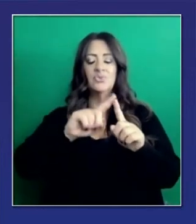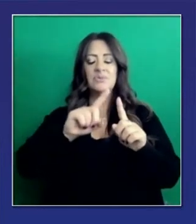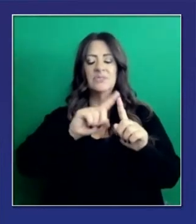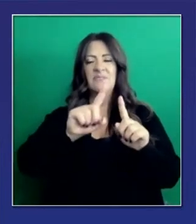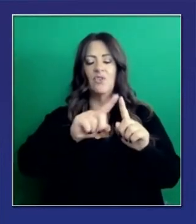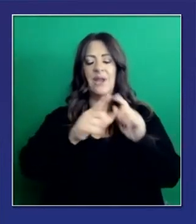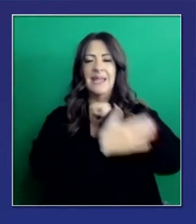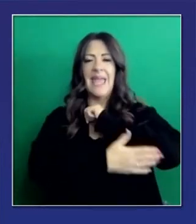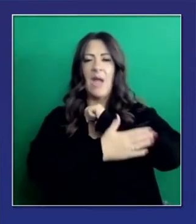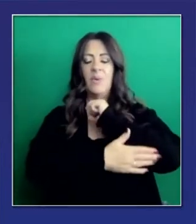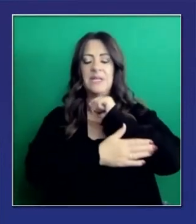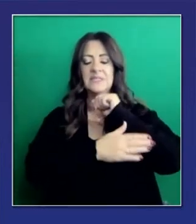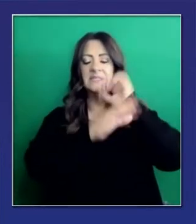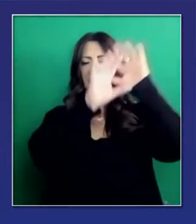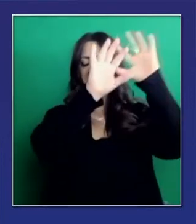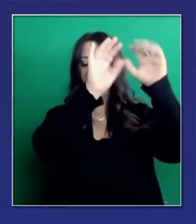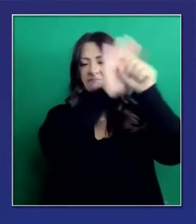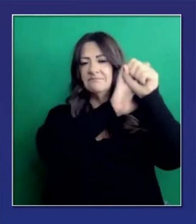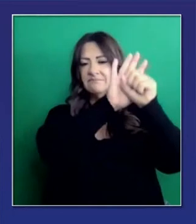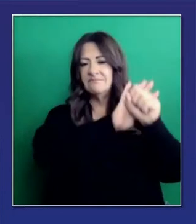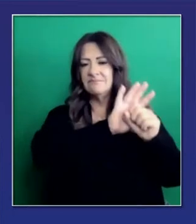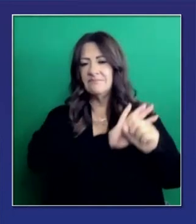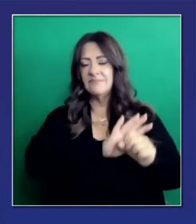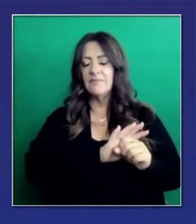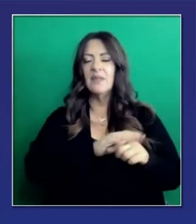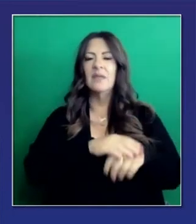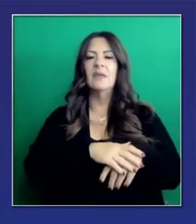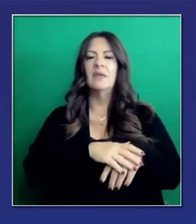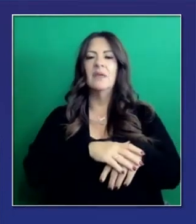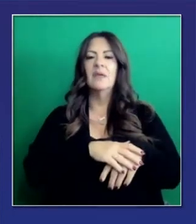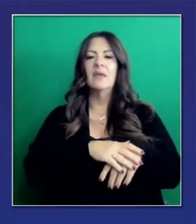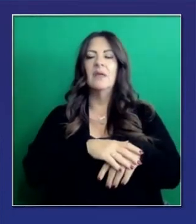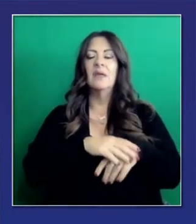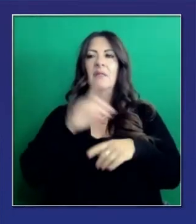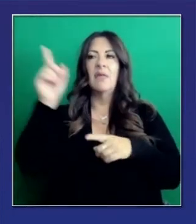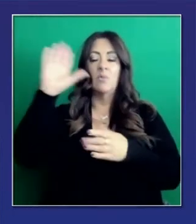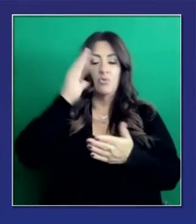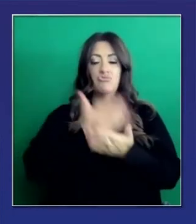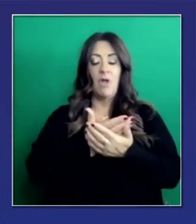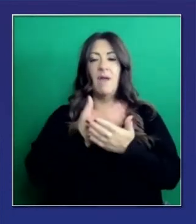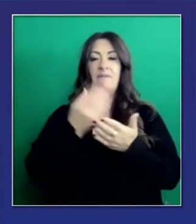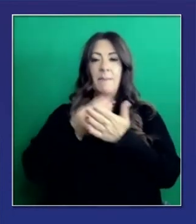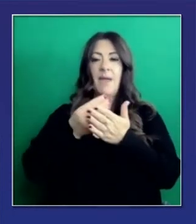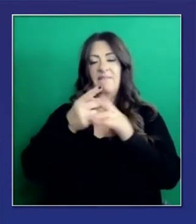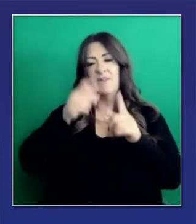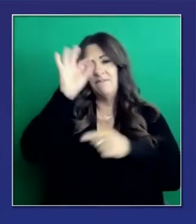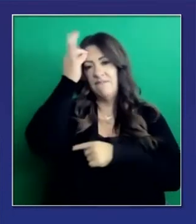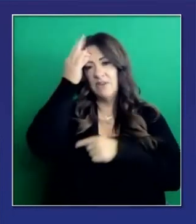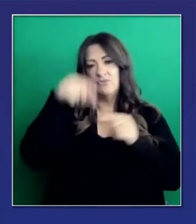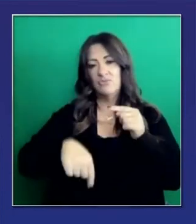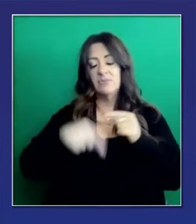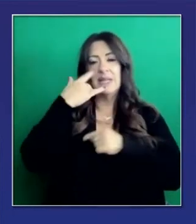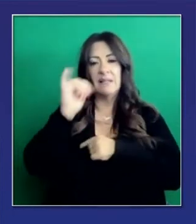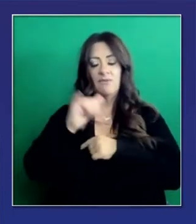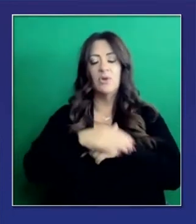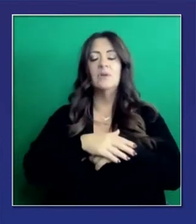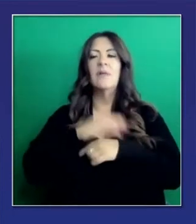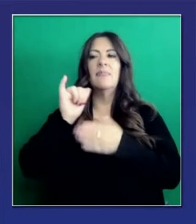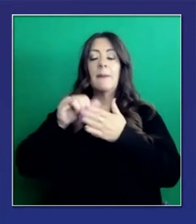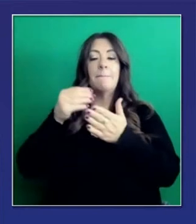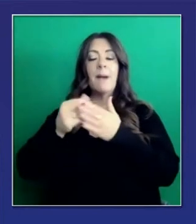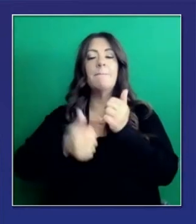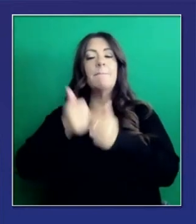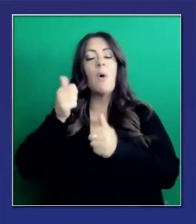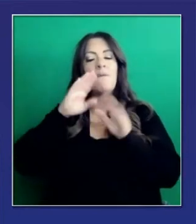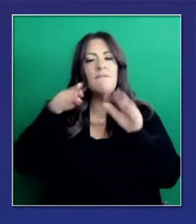y ciudades. Y eso está llegando en 2.600 millones enfocándonos en personas que